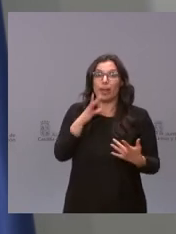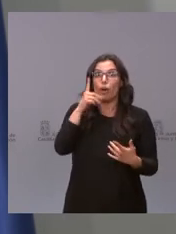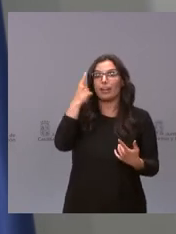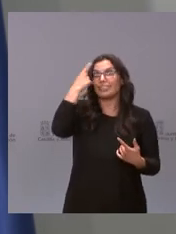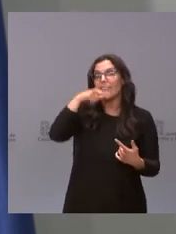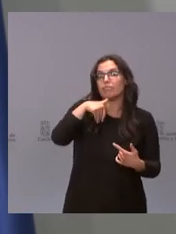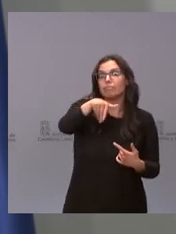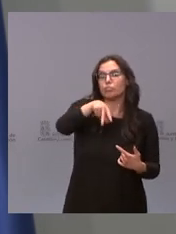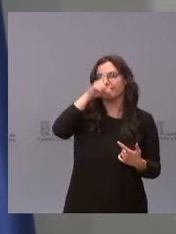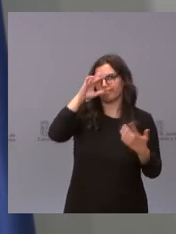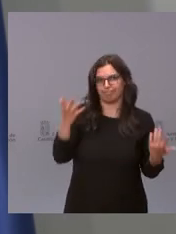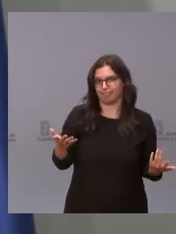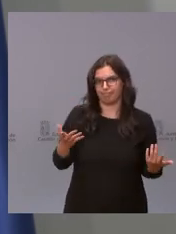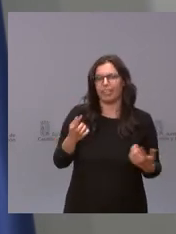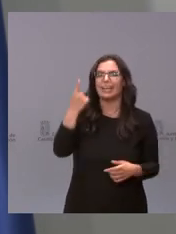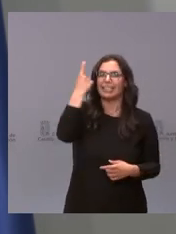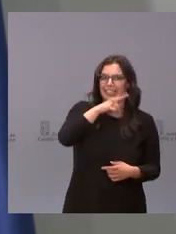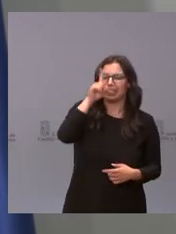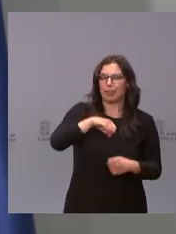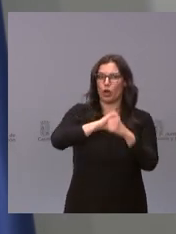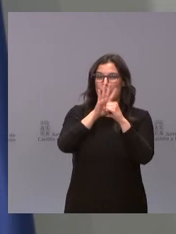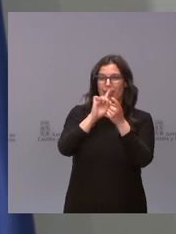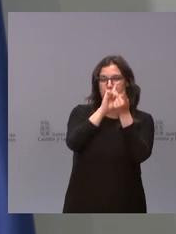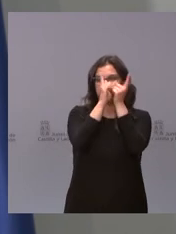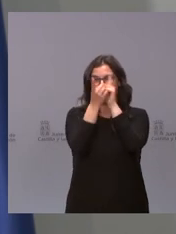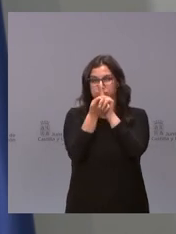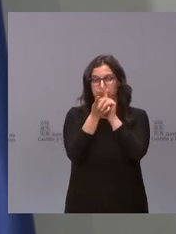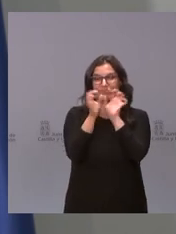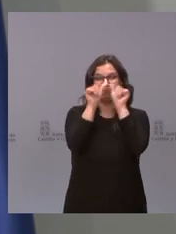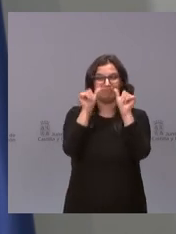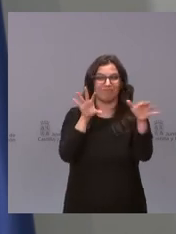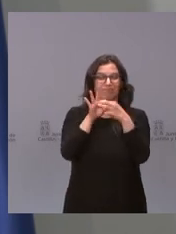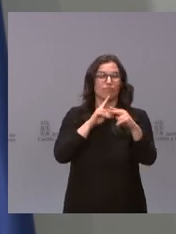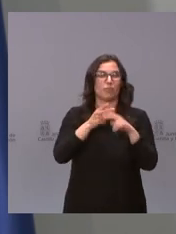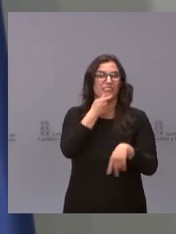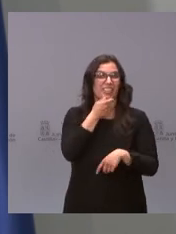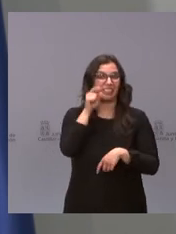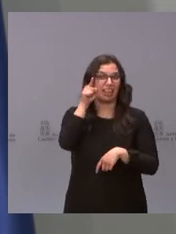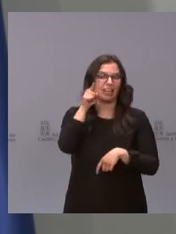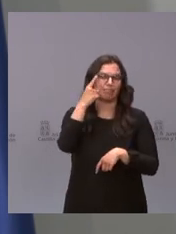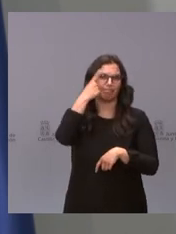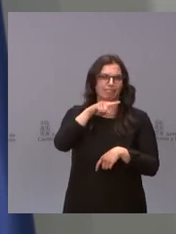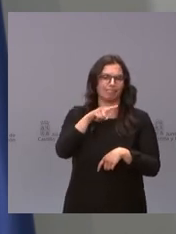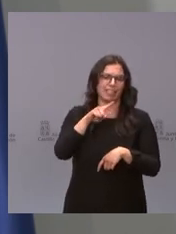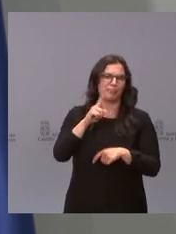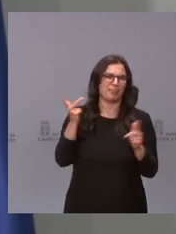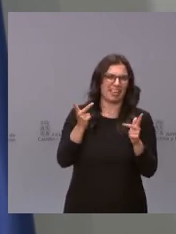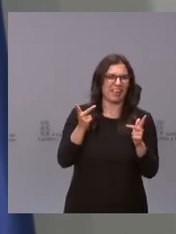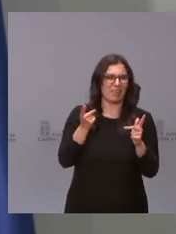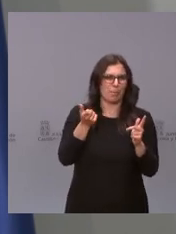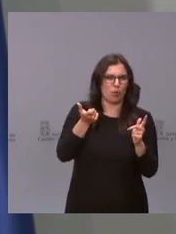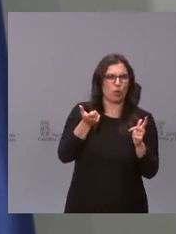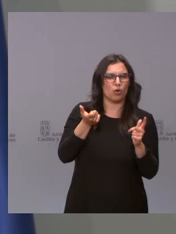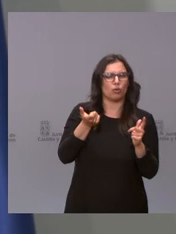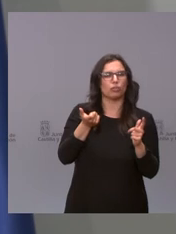que la presencia de la variable británica hace que haya un poquito más de letalidad y un poquito más de